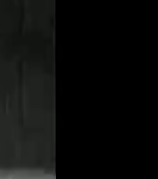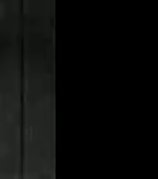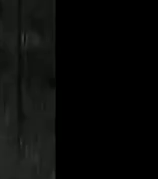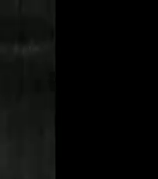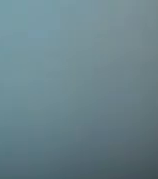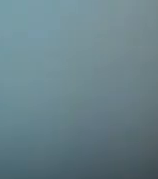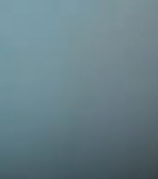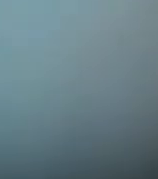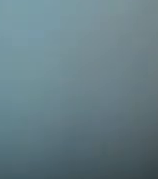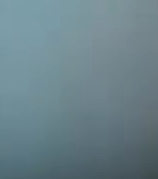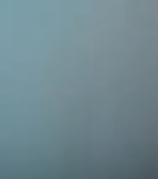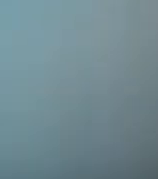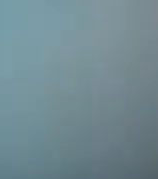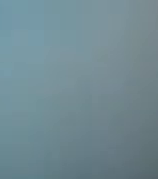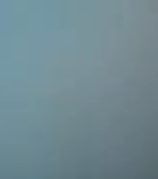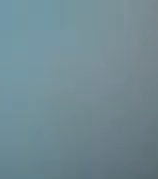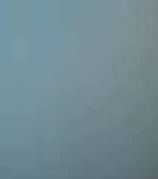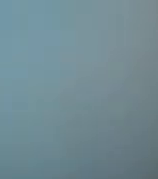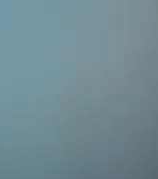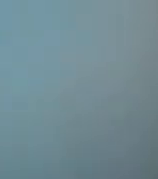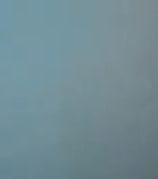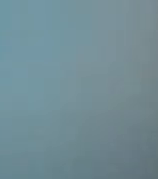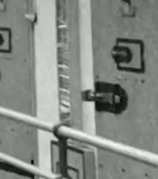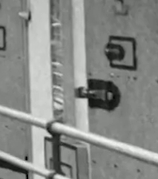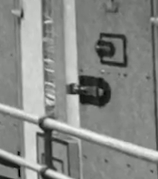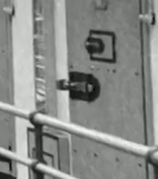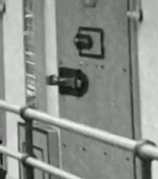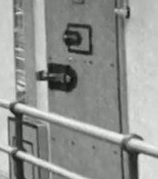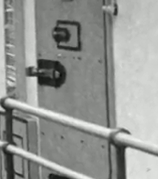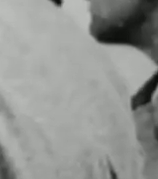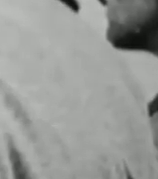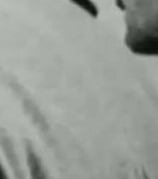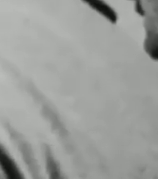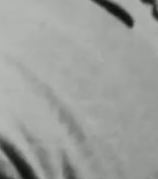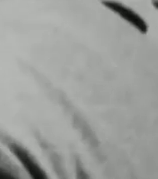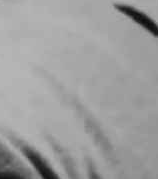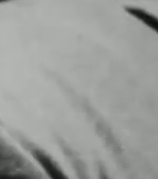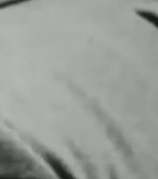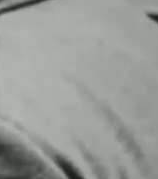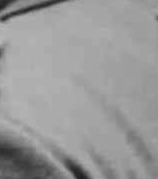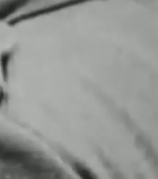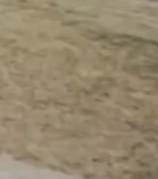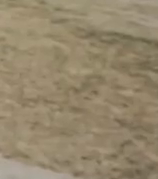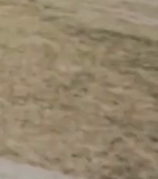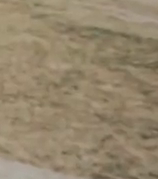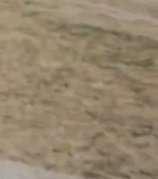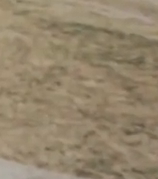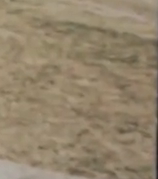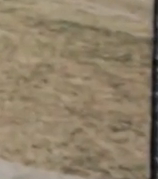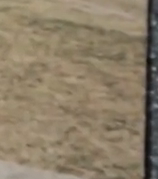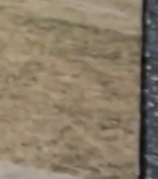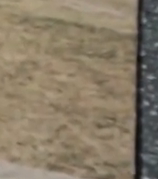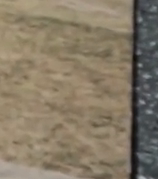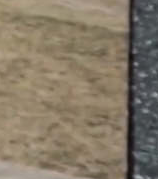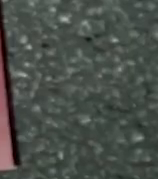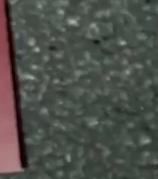distintos, y de cárcel central de ahí me llevan a Punta Carreta. A los cinco años, en plena dictadura militar, lo liberaron